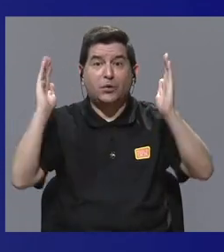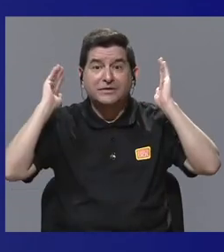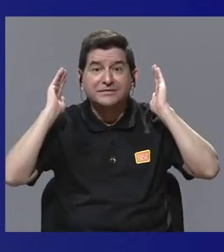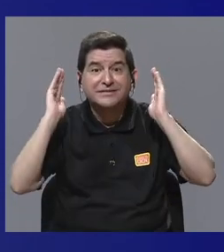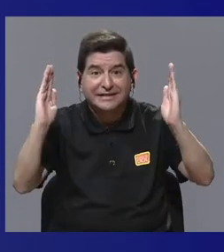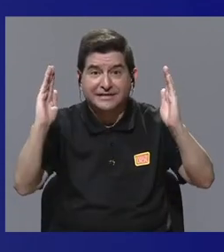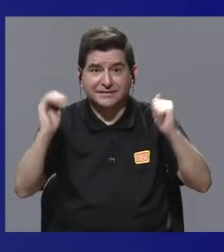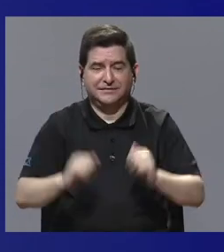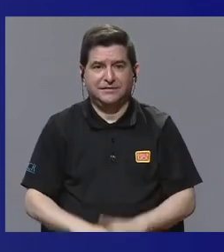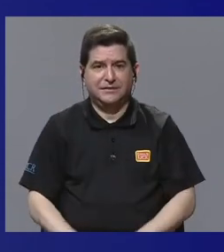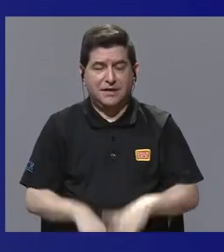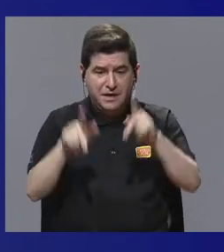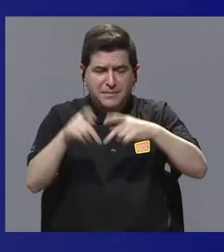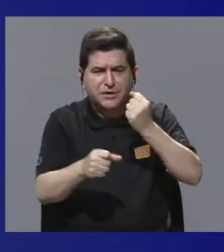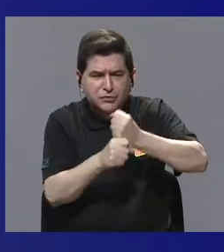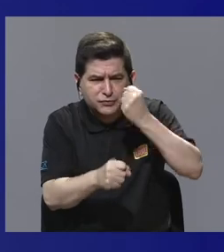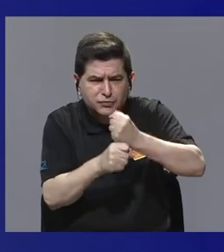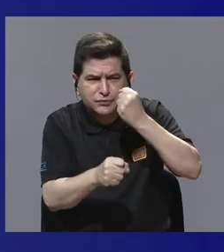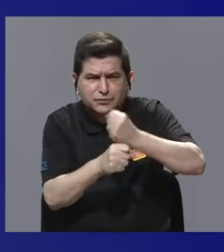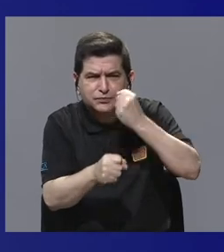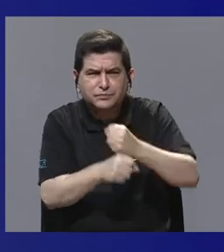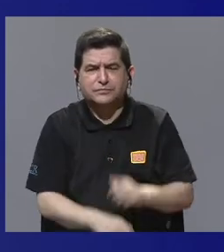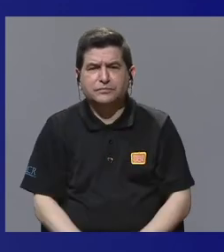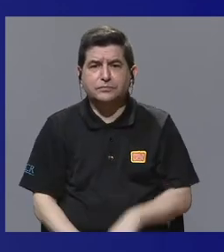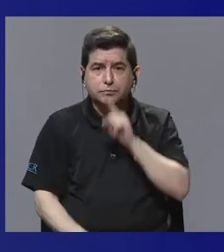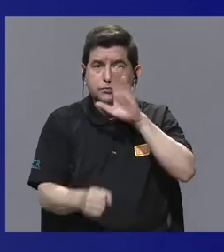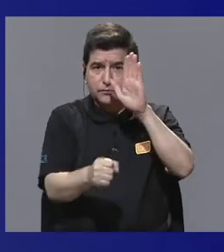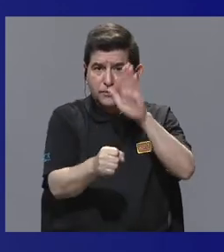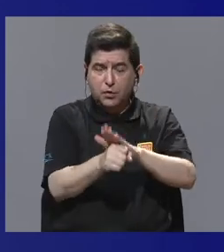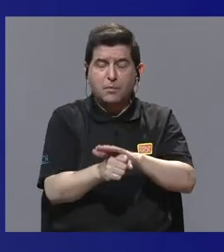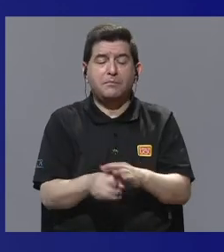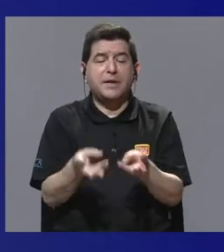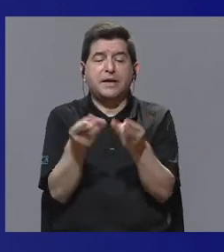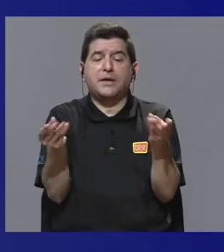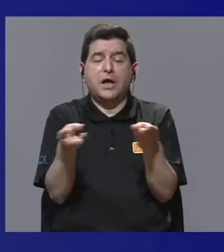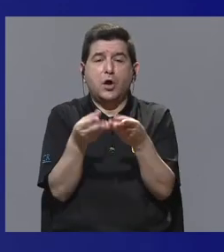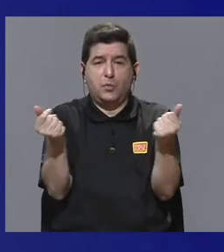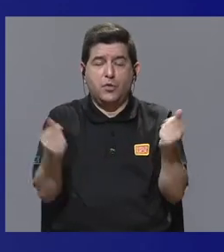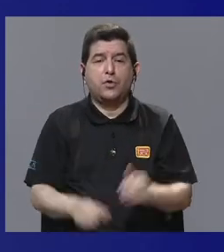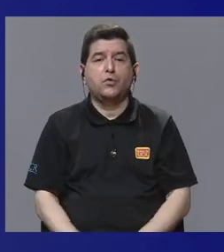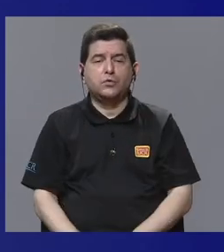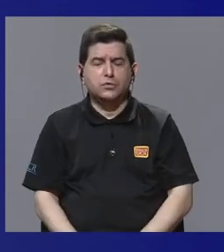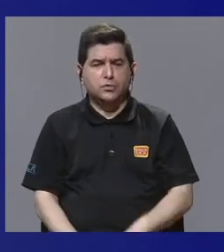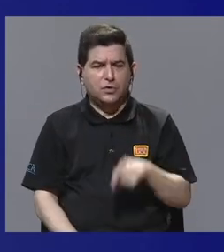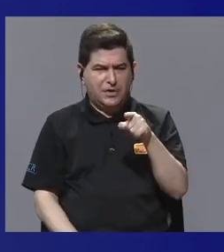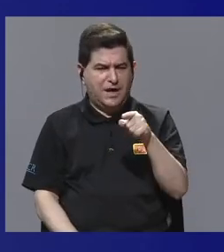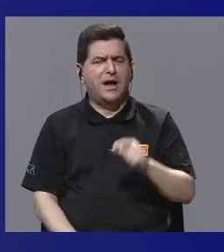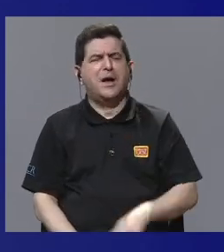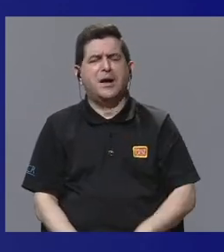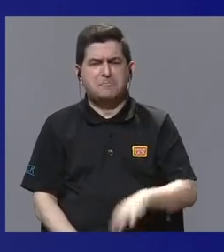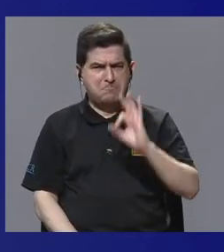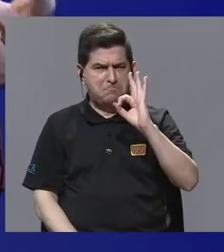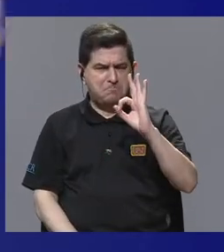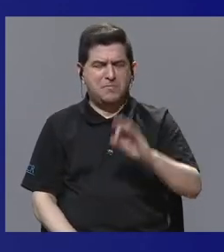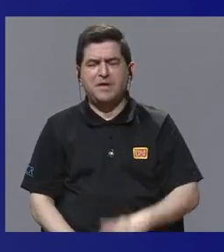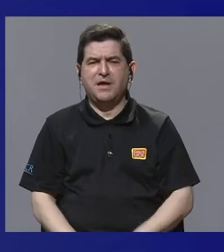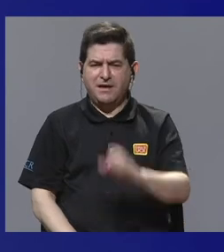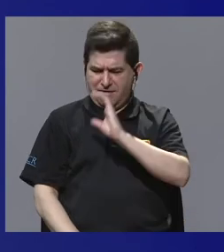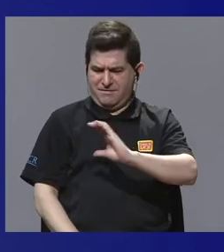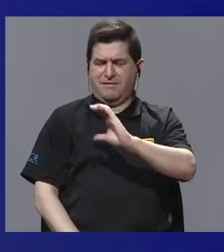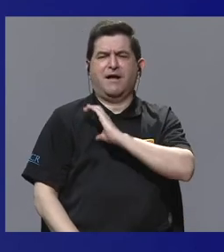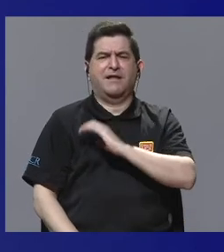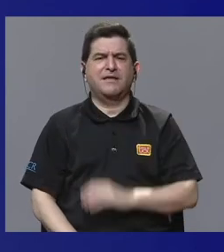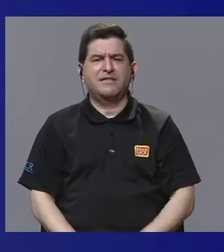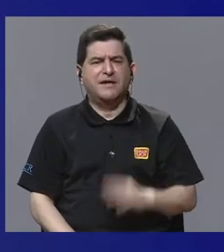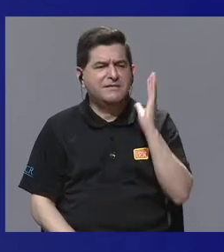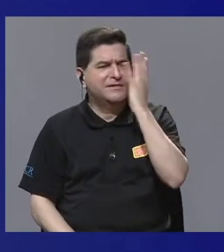gente trabajando para alcanzar este producto de gran calidad, ¿verdad? De gran nivel, con estética,